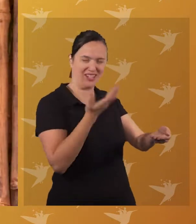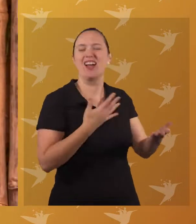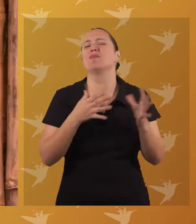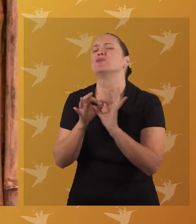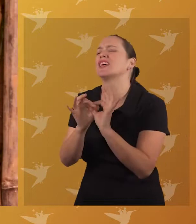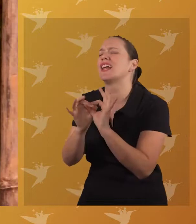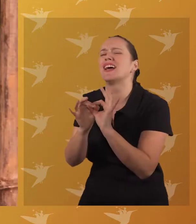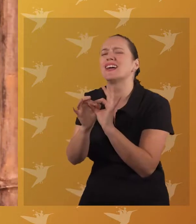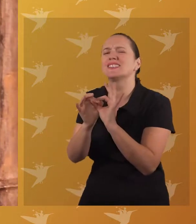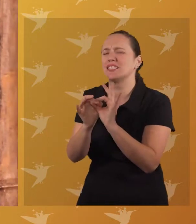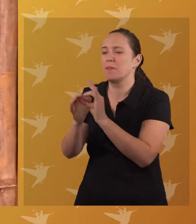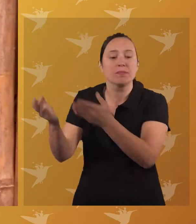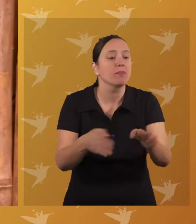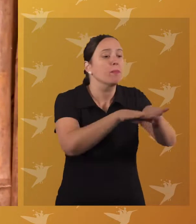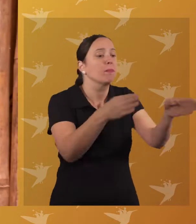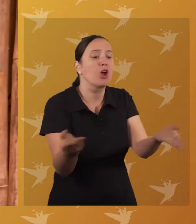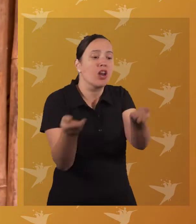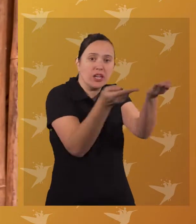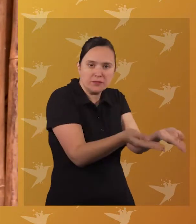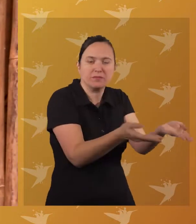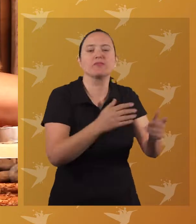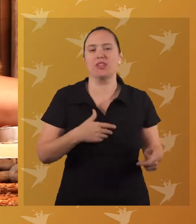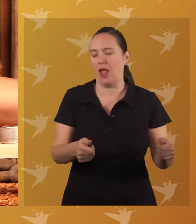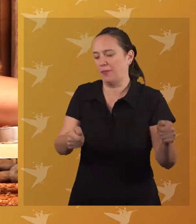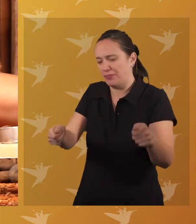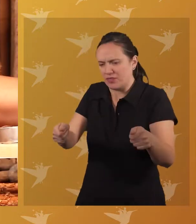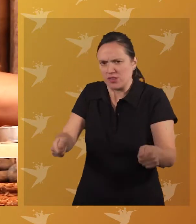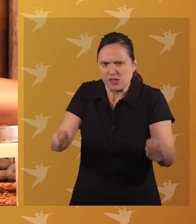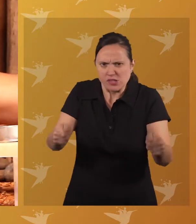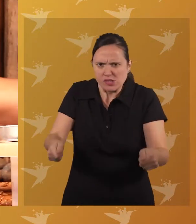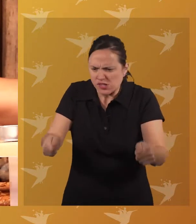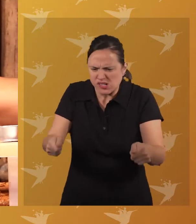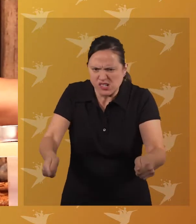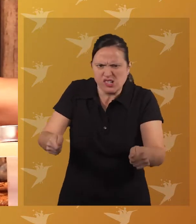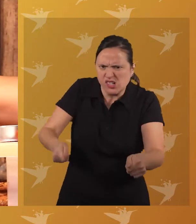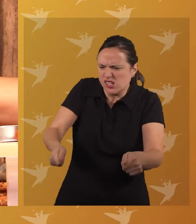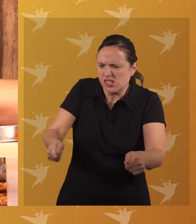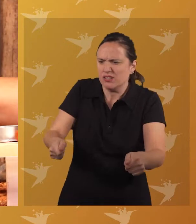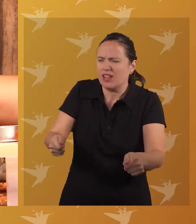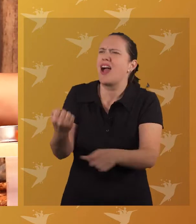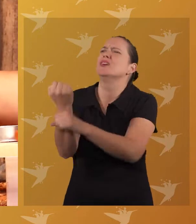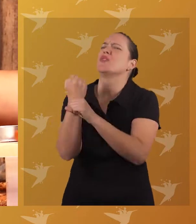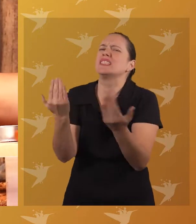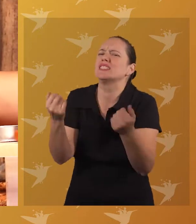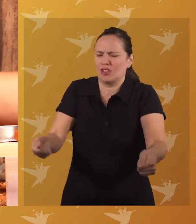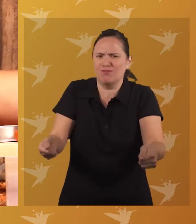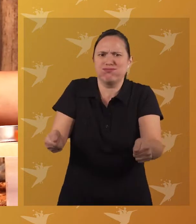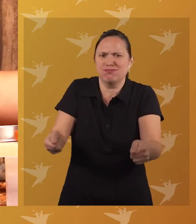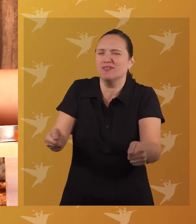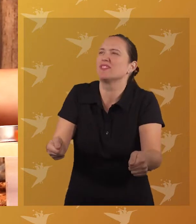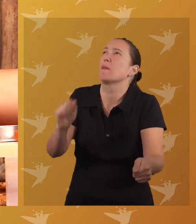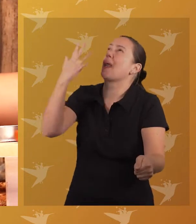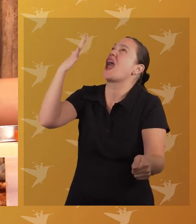¡Ay, muchas gracias, mijito! ¡Ponlas en la mesa! ¡Sí! ¡Uy, no! Esto está... ¡Uy! ¡Uy! ¡Uy! ¡Uy! ¡Uy!